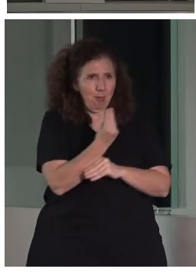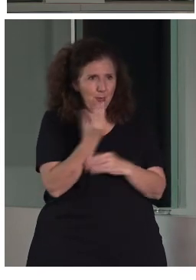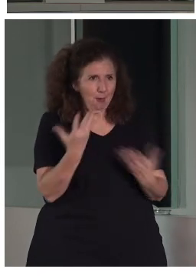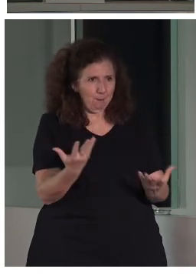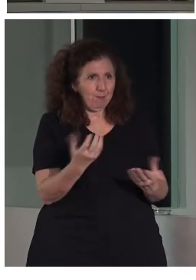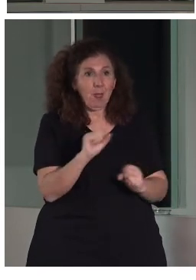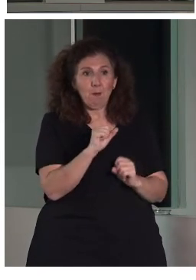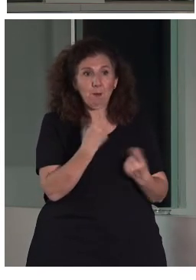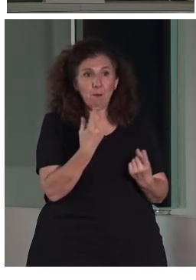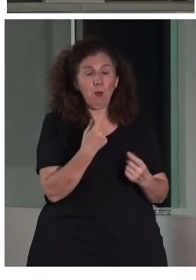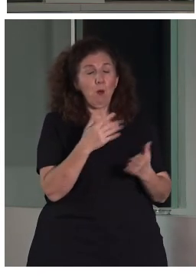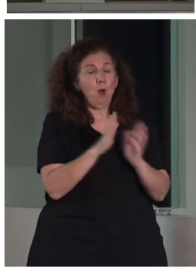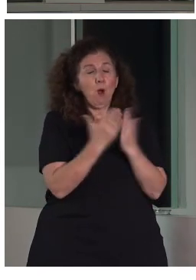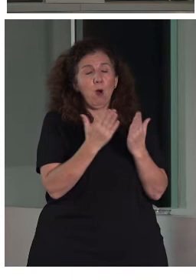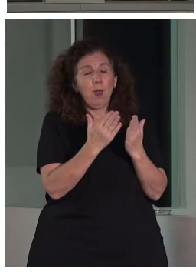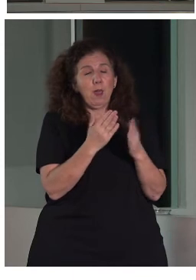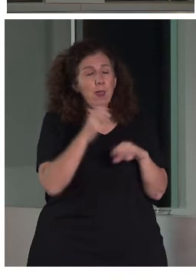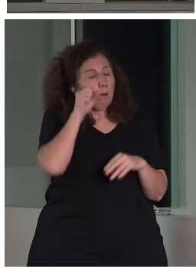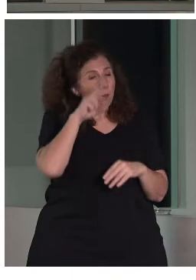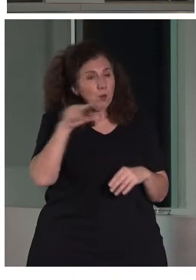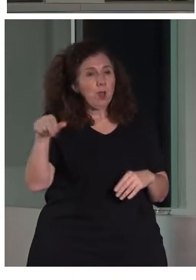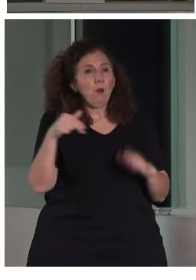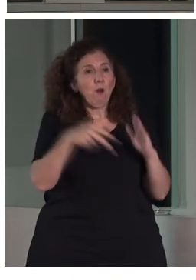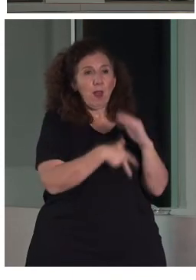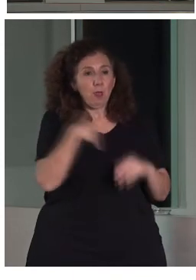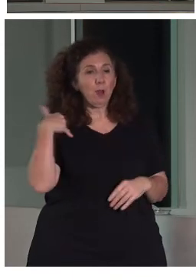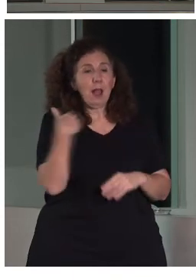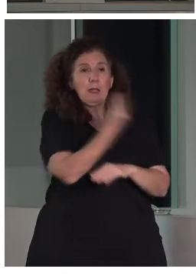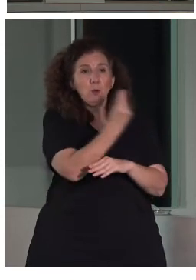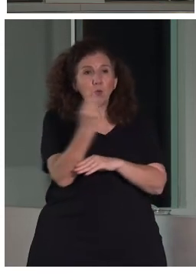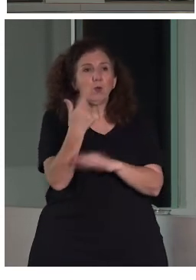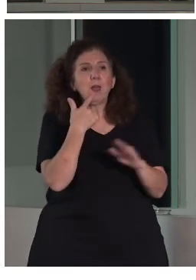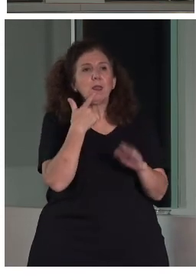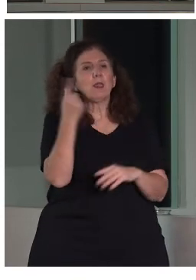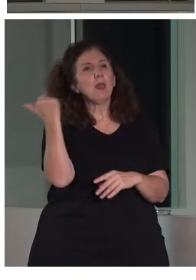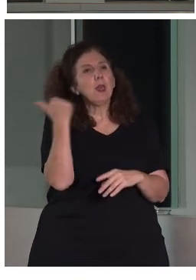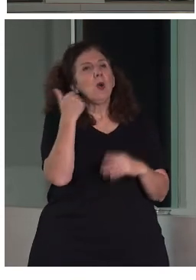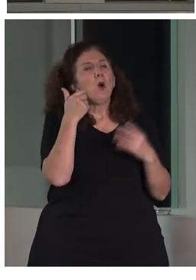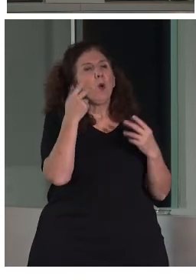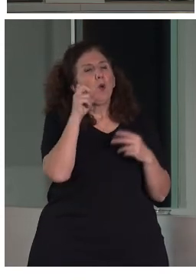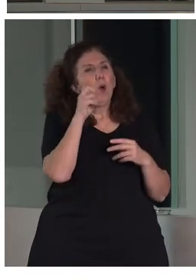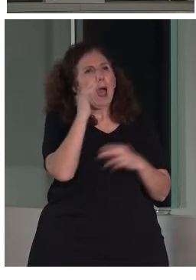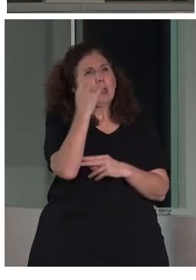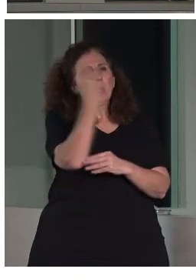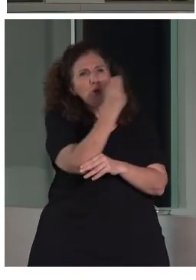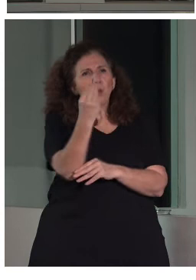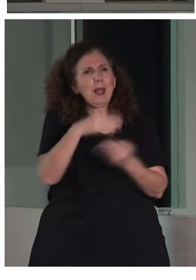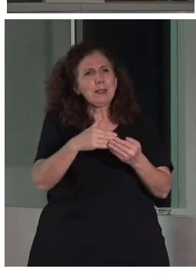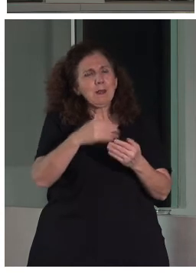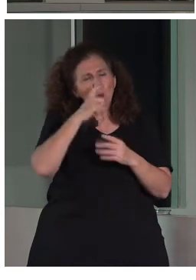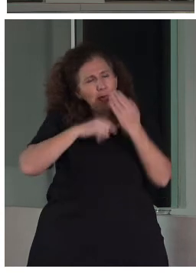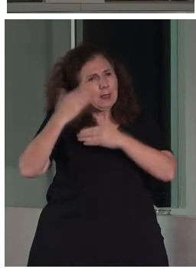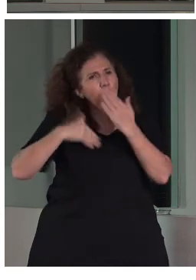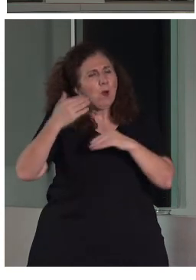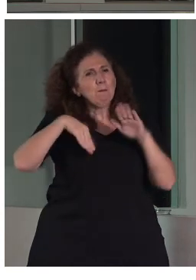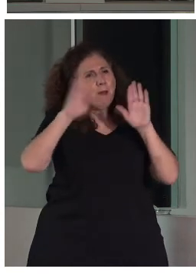Entonces, como veis, en el Museo Nacional de Escultura se explican grandes esculturas, pinturas antiguas que tienen más de 700 años,